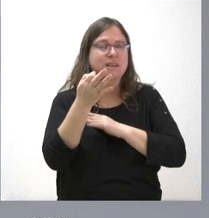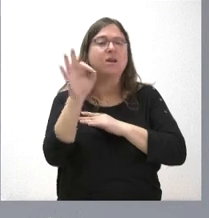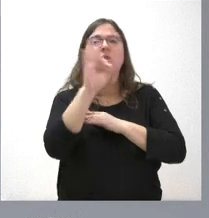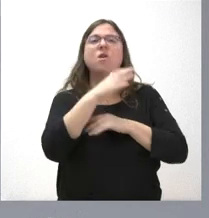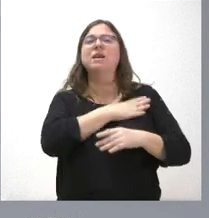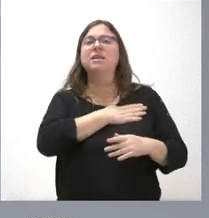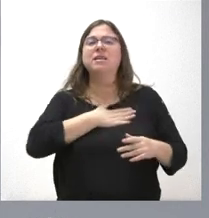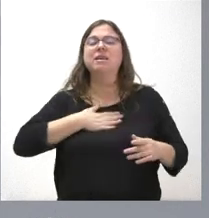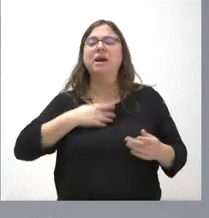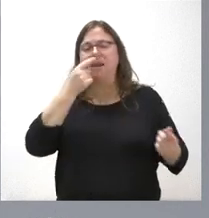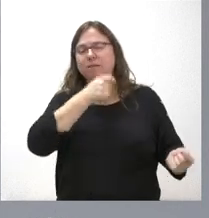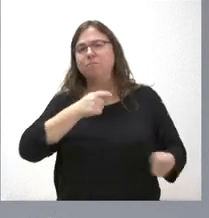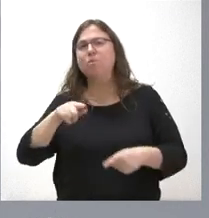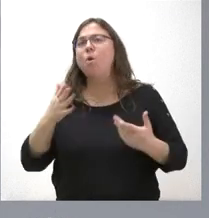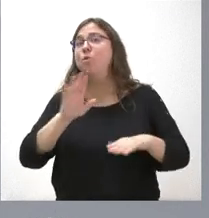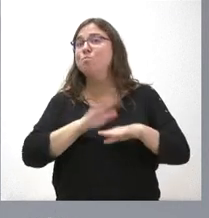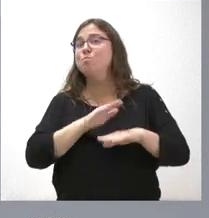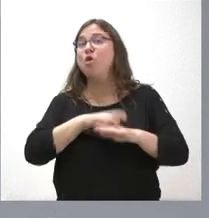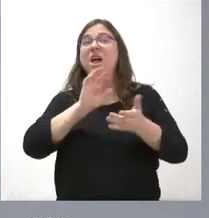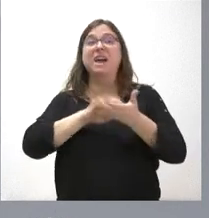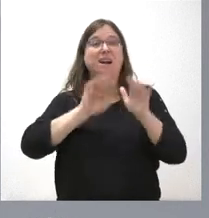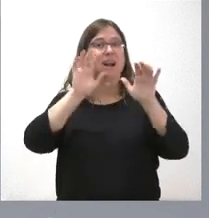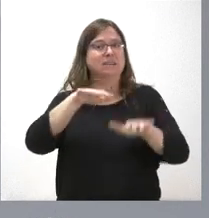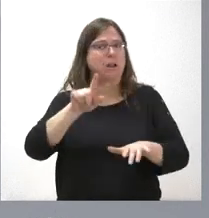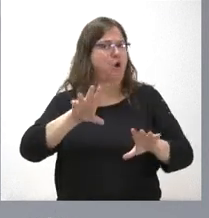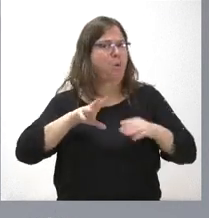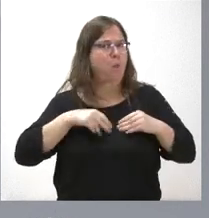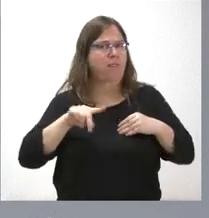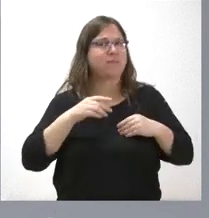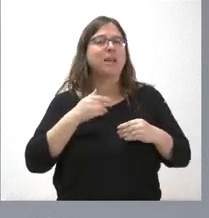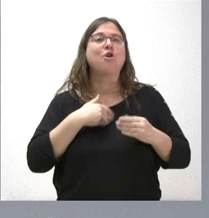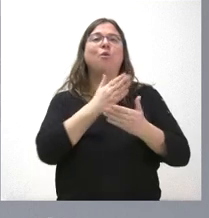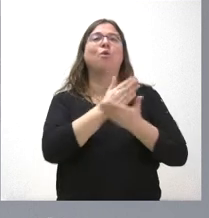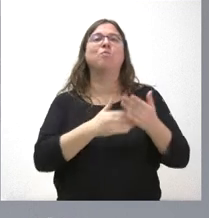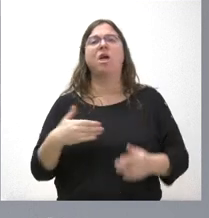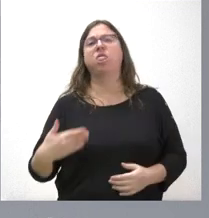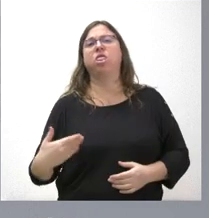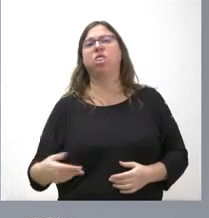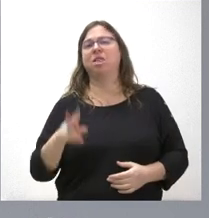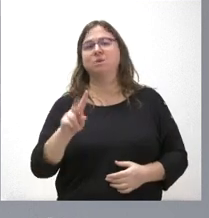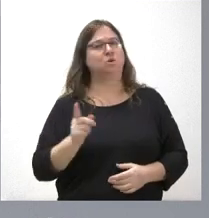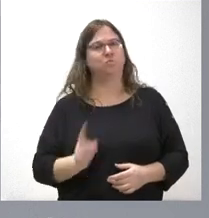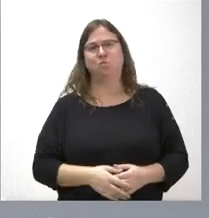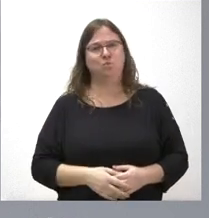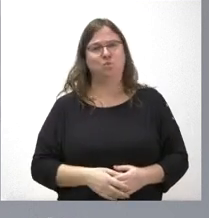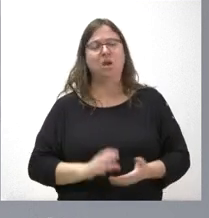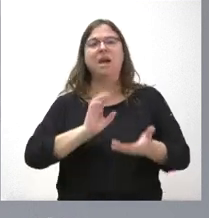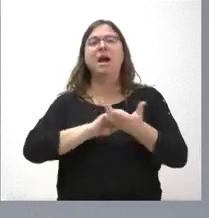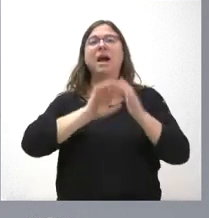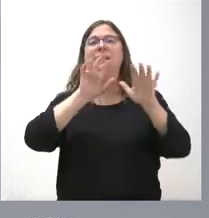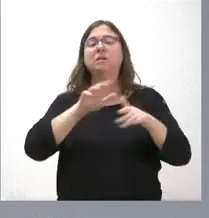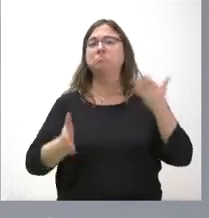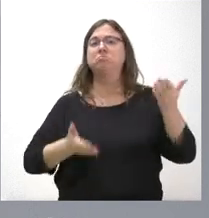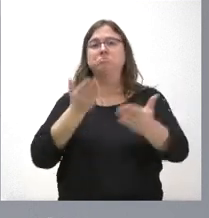que quieren transferir, porque Castilla y León no va a aceptar ser una comunidad de segunda. Castilla y León ha